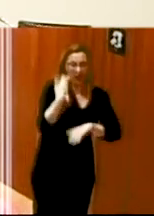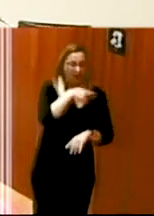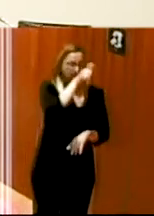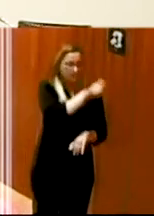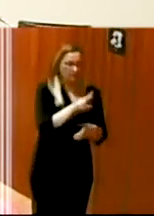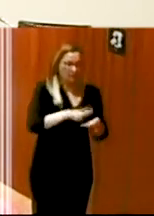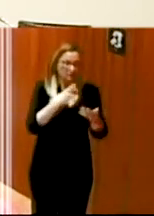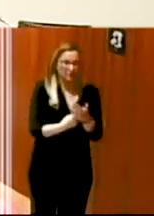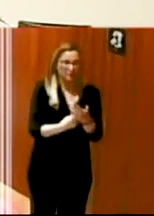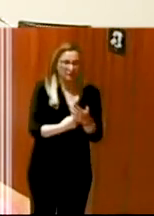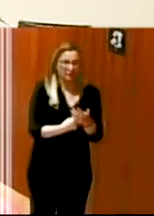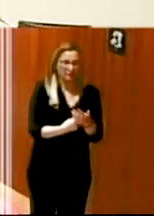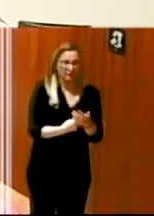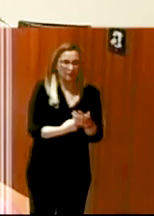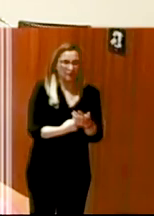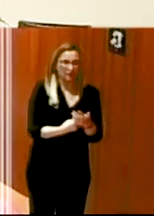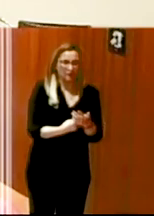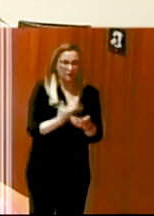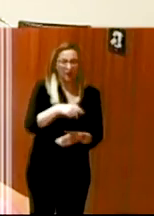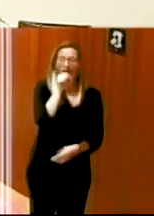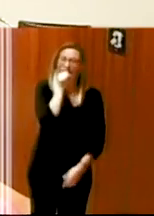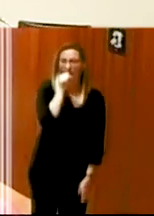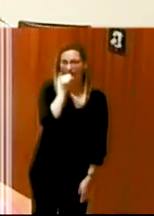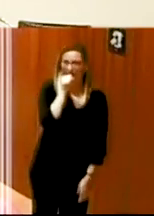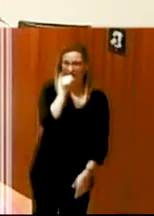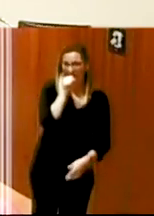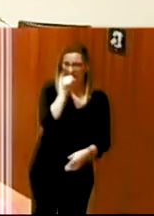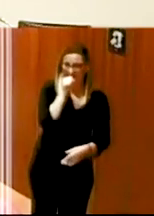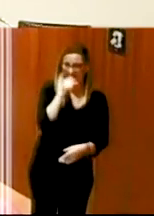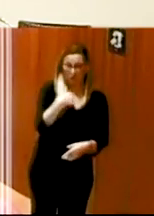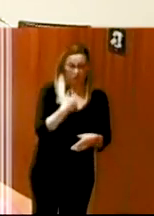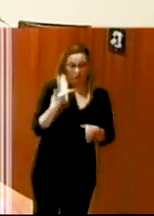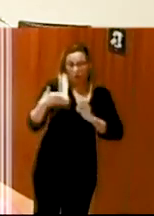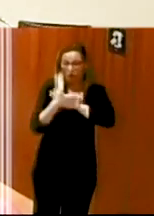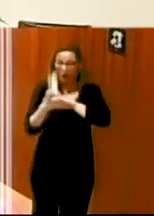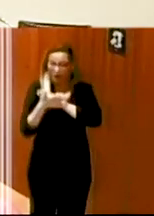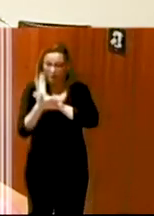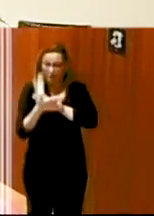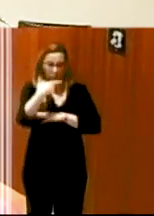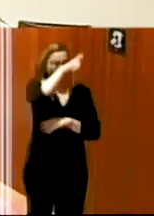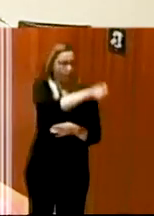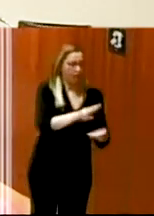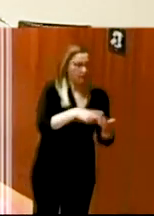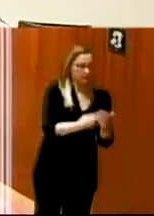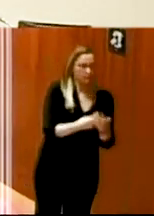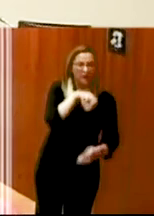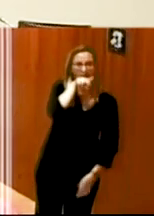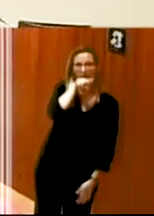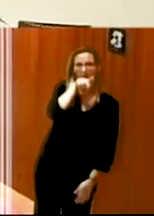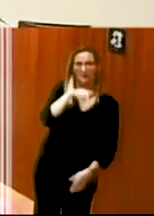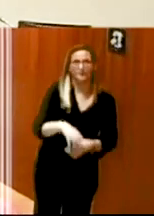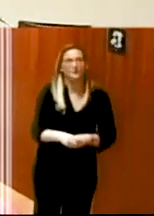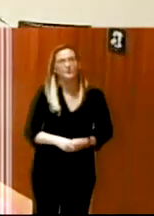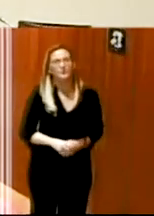estaría con el micrófono interpretando lo que yo estoy diciendo pero tampoco porque cuando no has visto cómo se usa